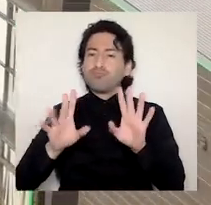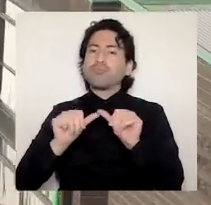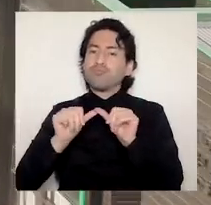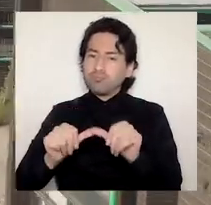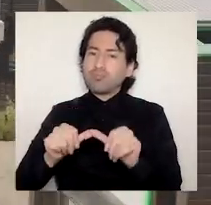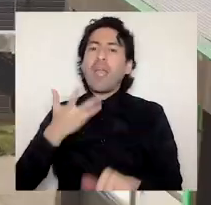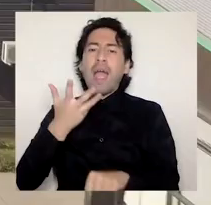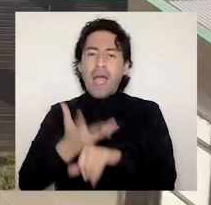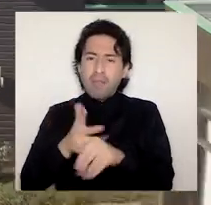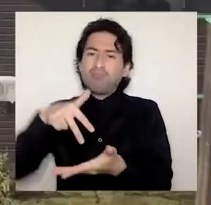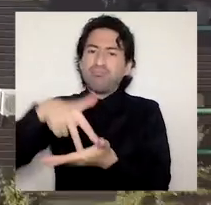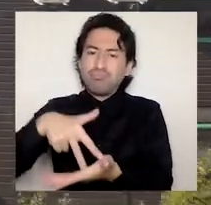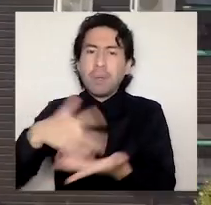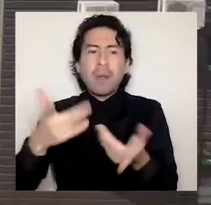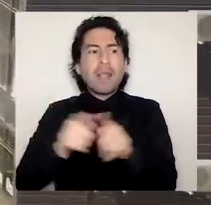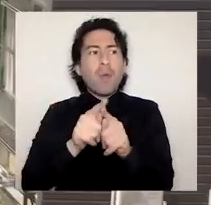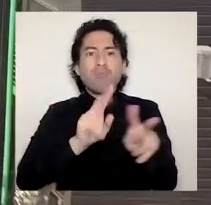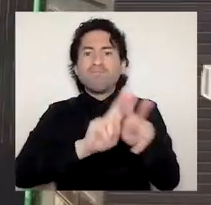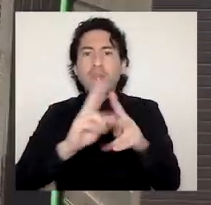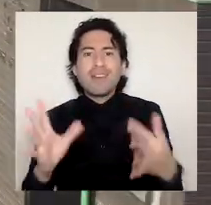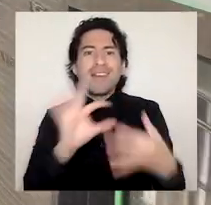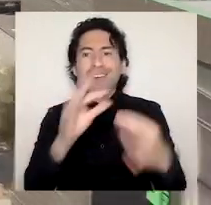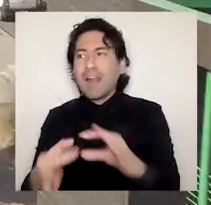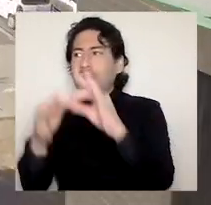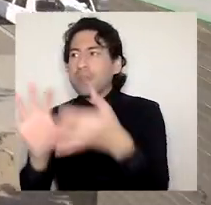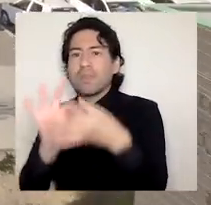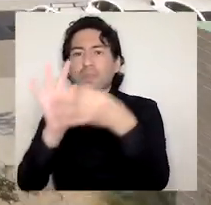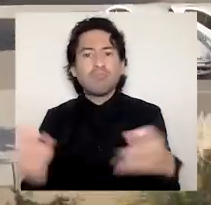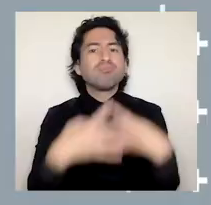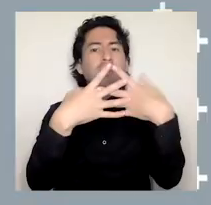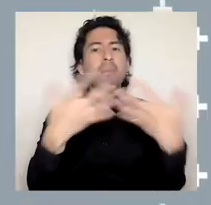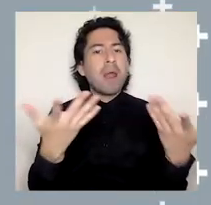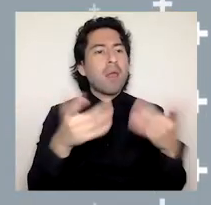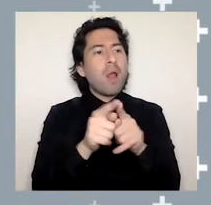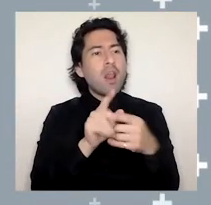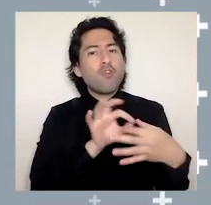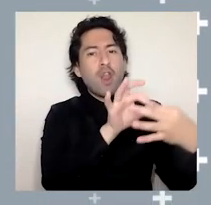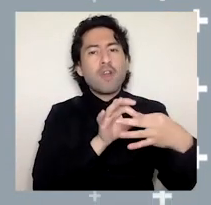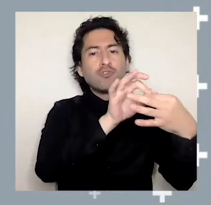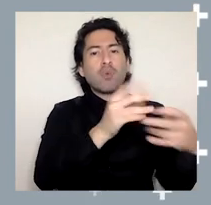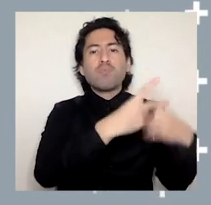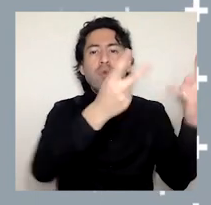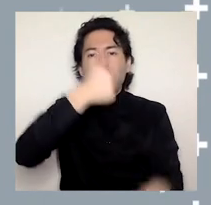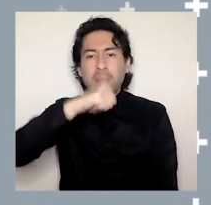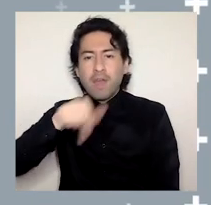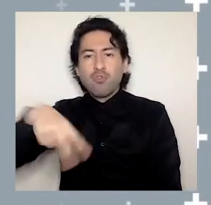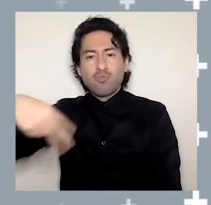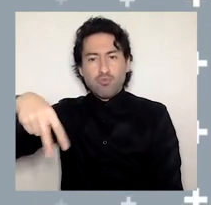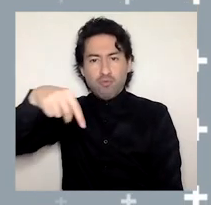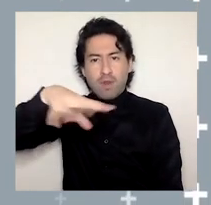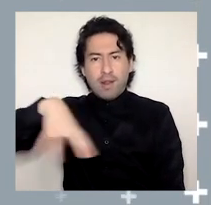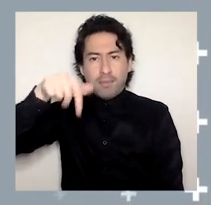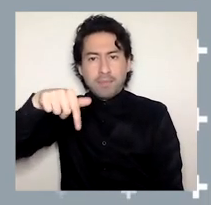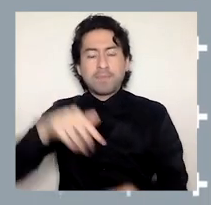redes y nuevas oportunidades de colaboración público-privado en Ñuble. Desde aspectos tan contingentes como el